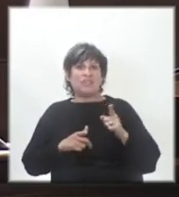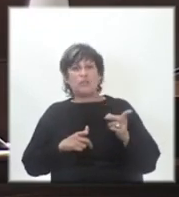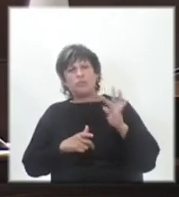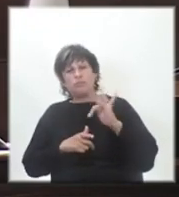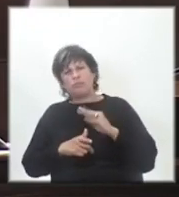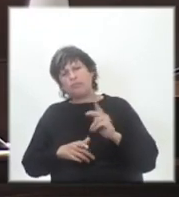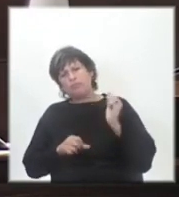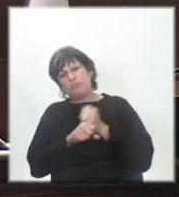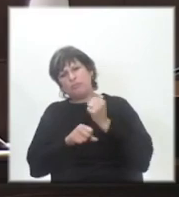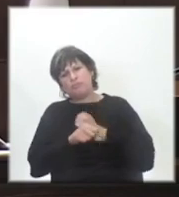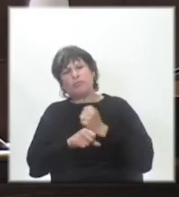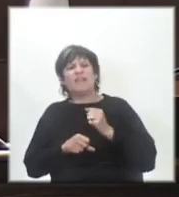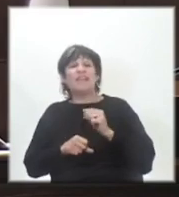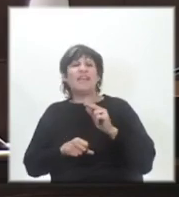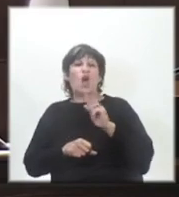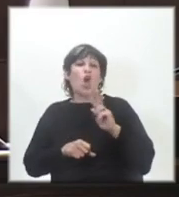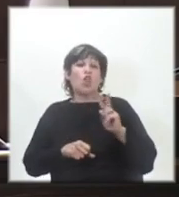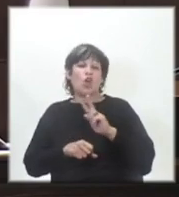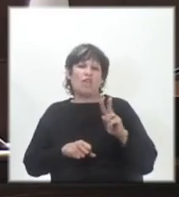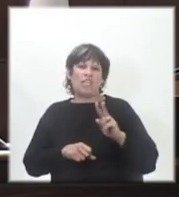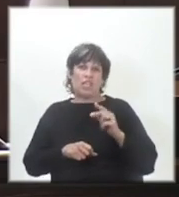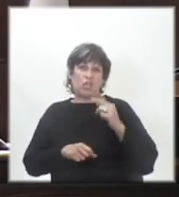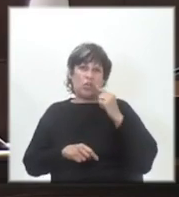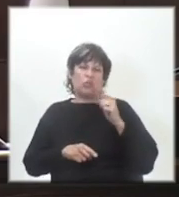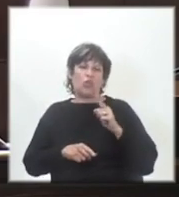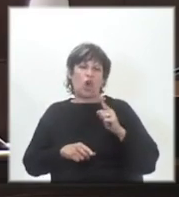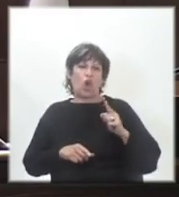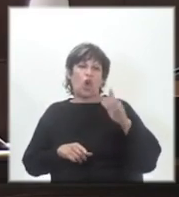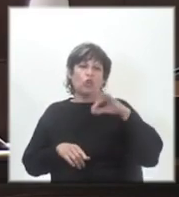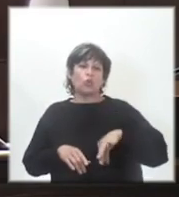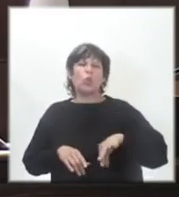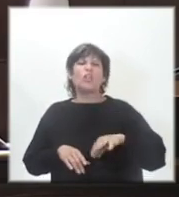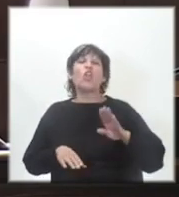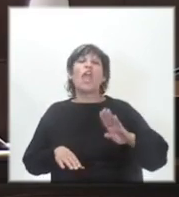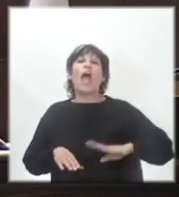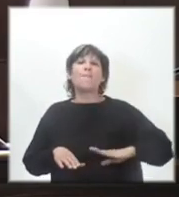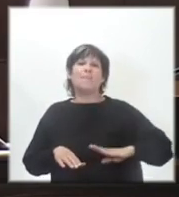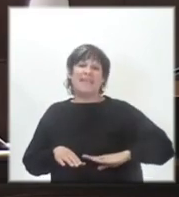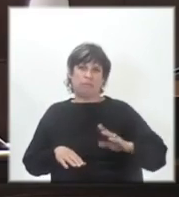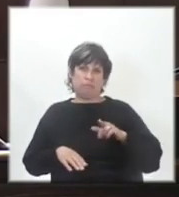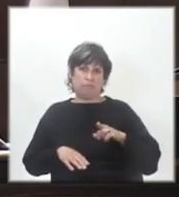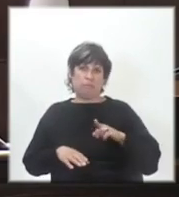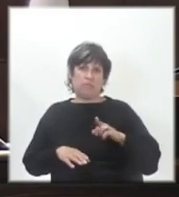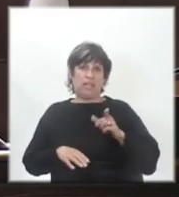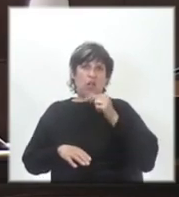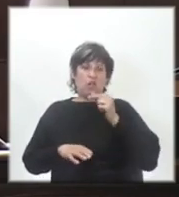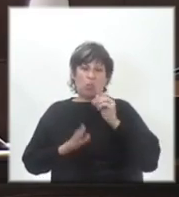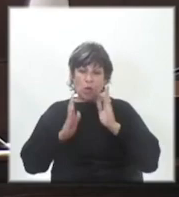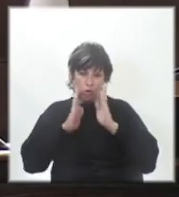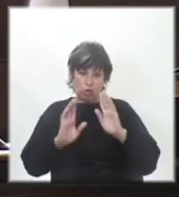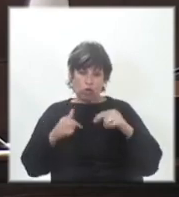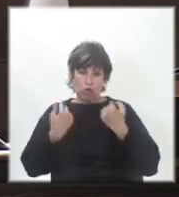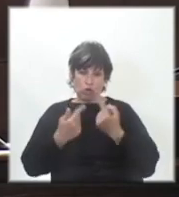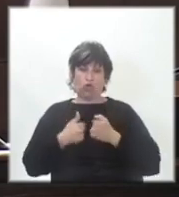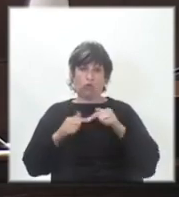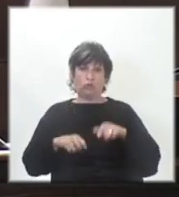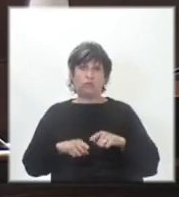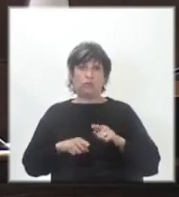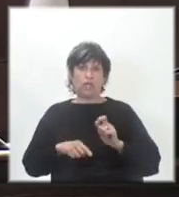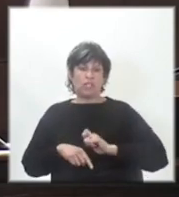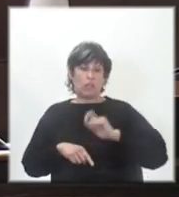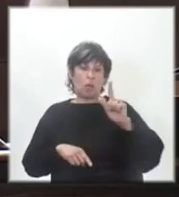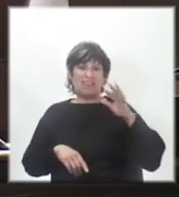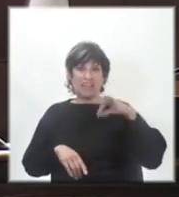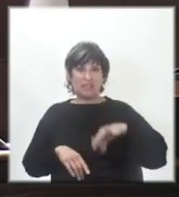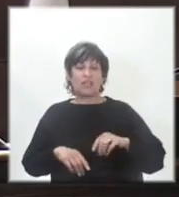realizando los 2.22 con sueldos de hambre. De la policía nos ocupamos nosotros. Se aumentaron los